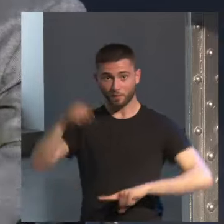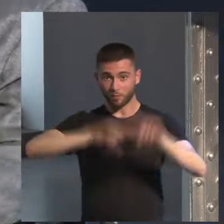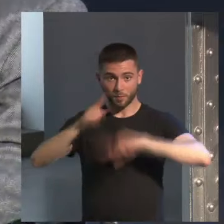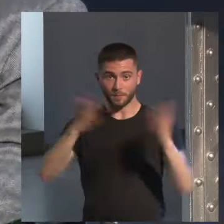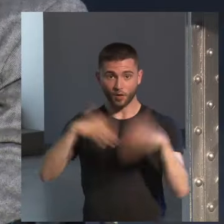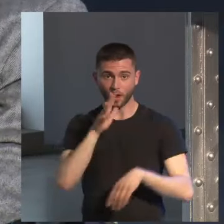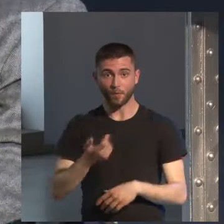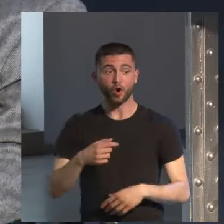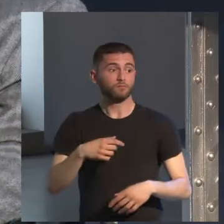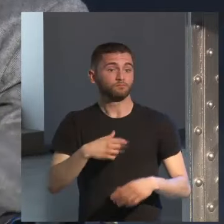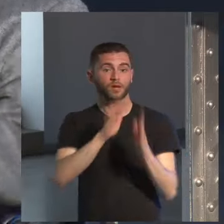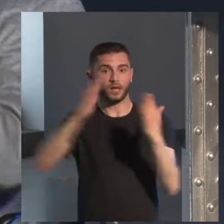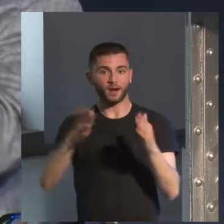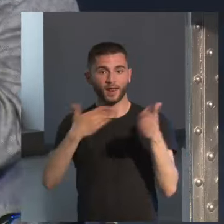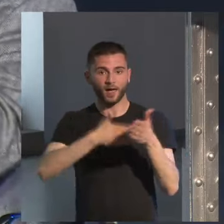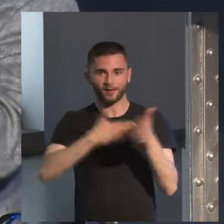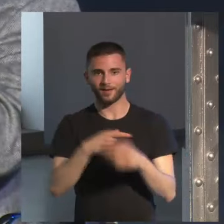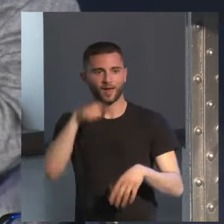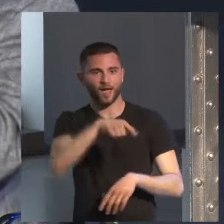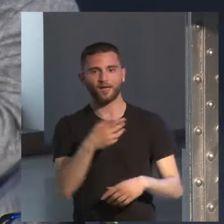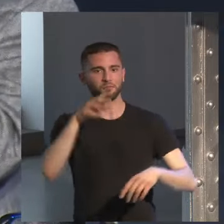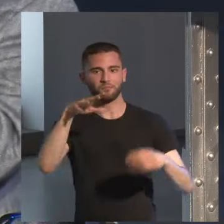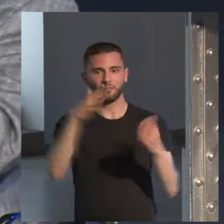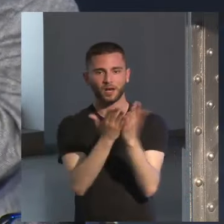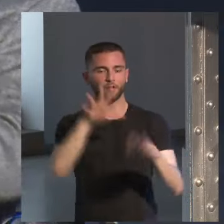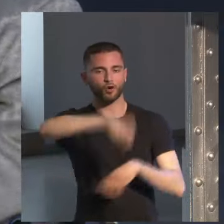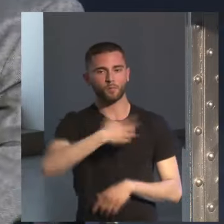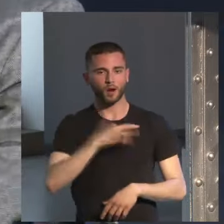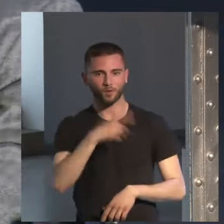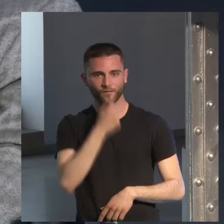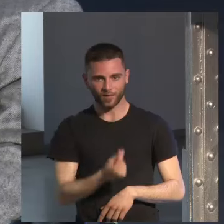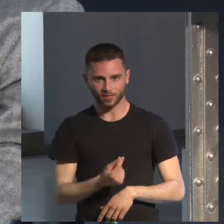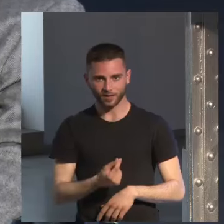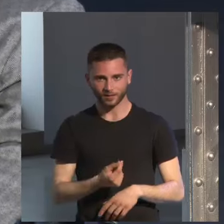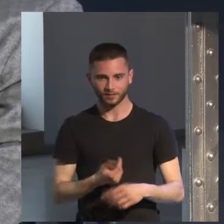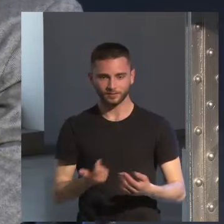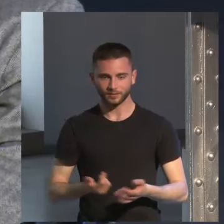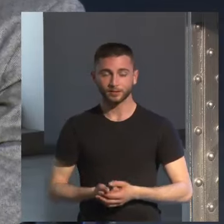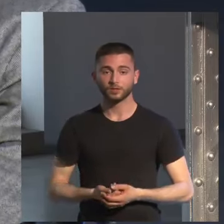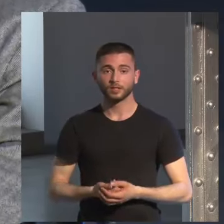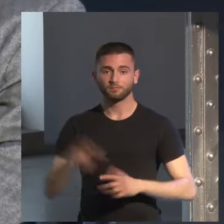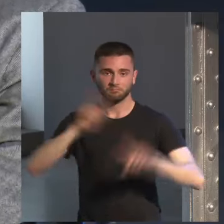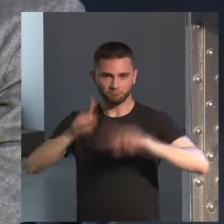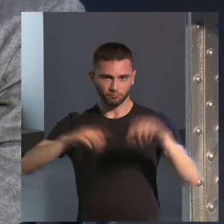de la esquina y comprábamos un libro ya cuando podíamos comprarlo en una época que no teníamos dinero ni para comprar el libro